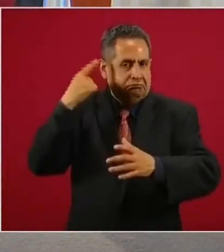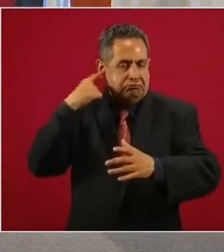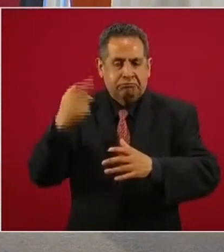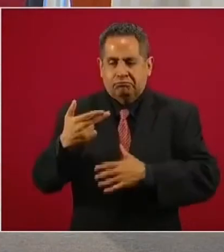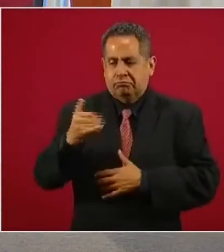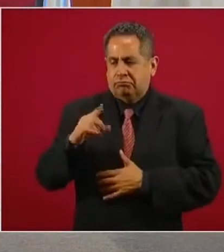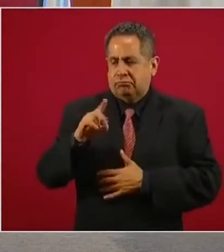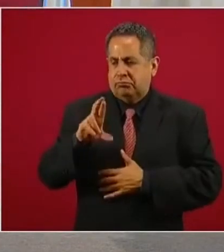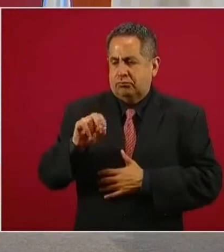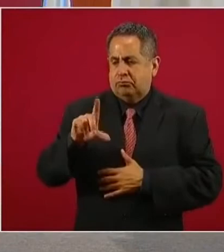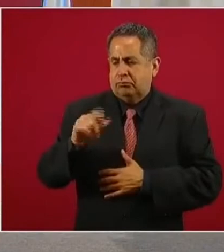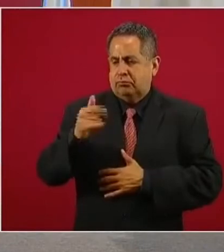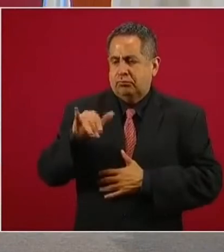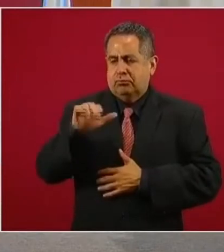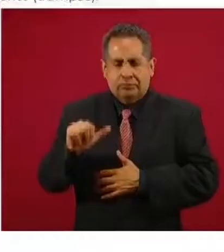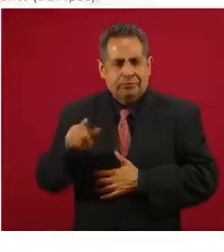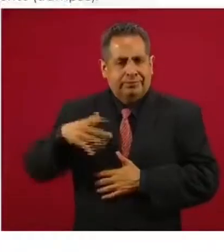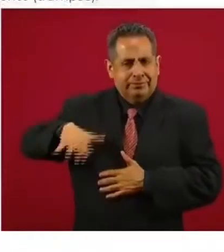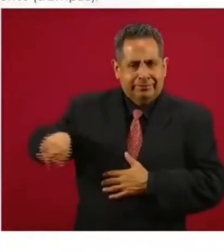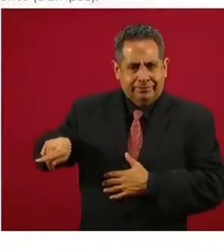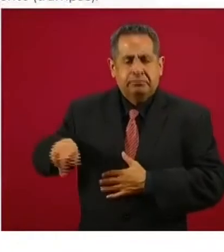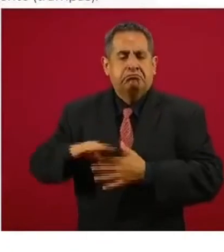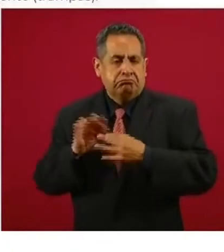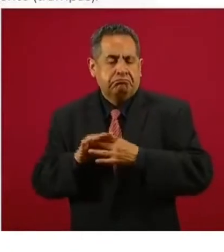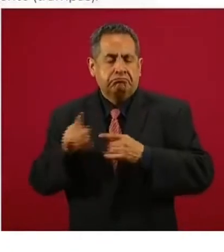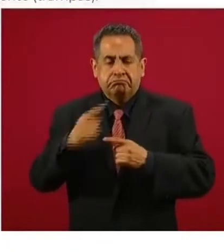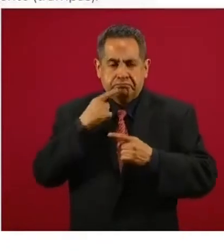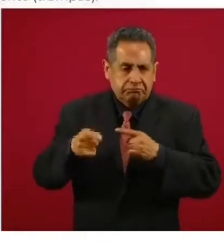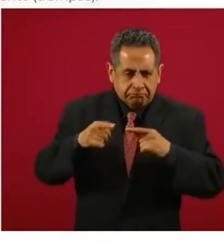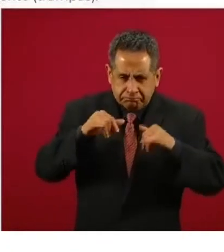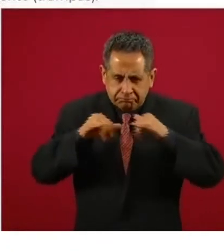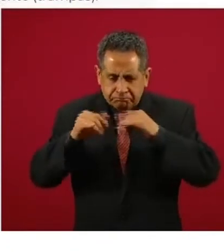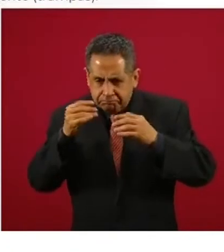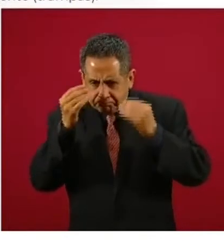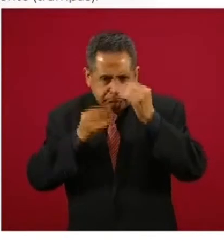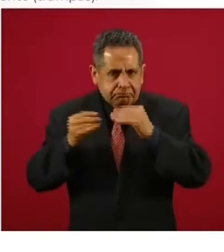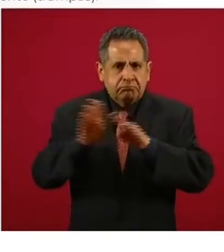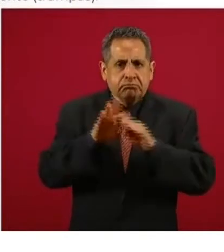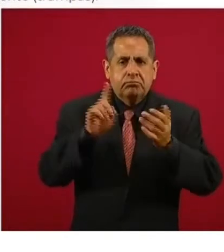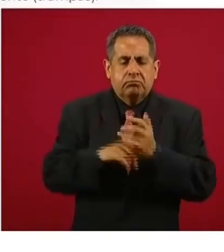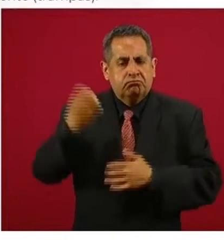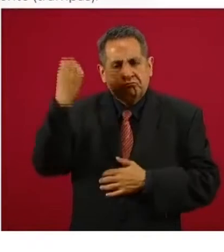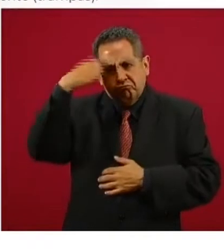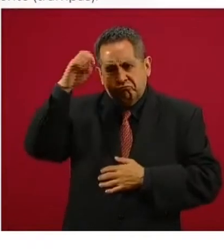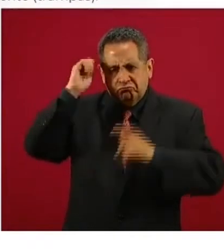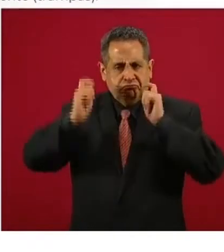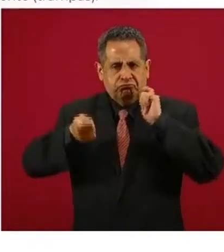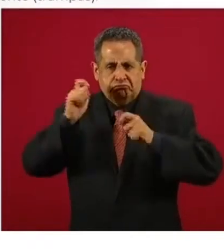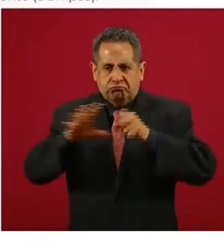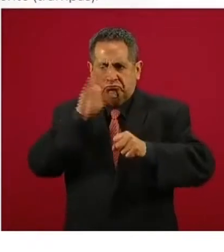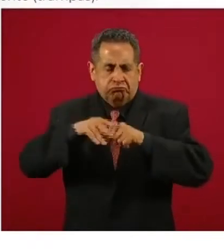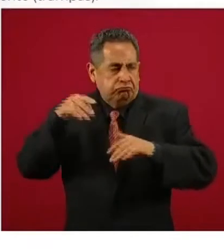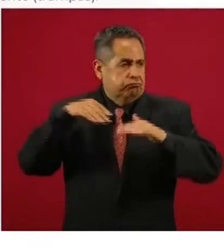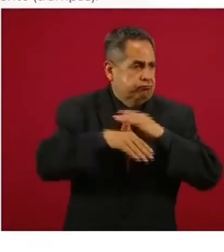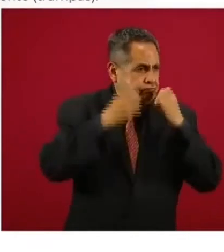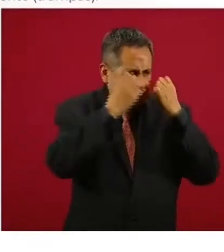hidrología forense que mencionó la ministra. Esa hidrología forense se hace a través de expertos que hacen una evaluación,